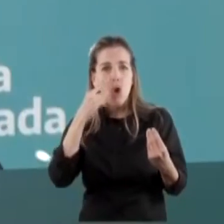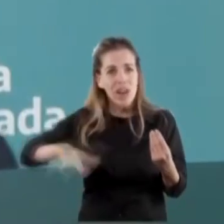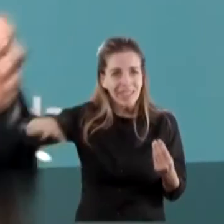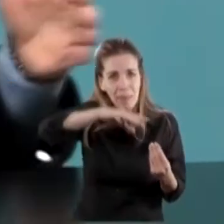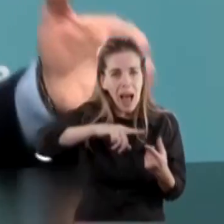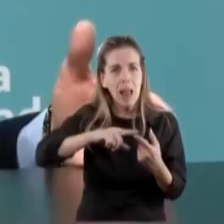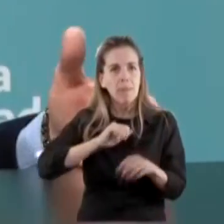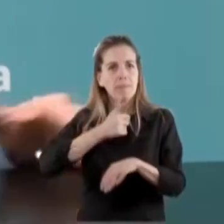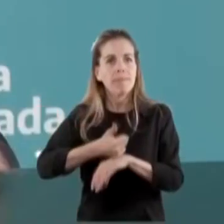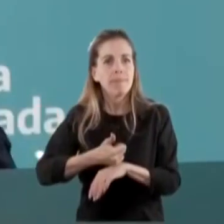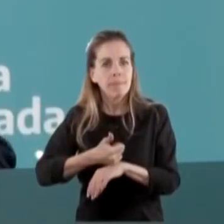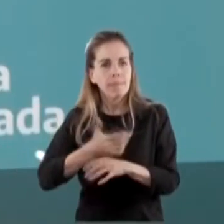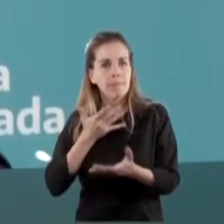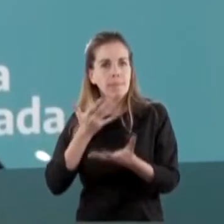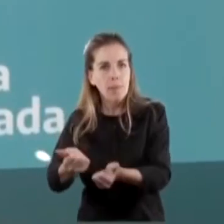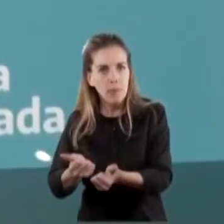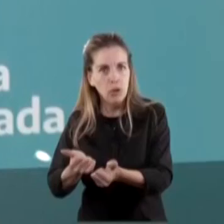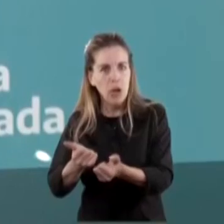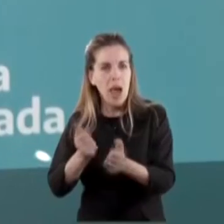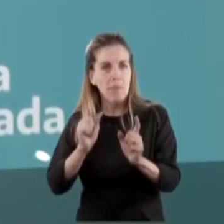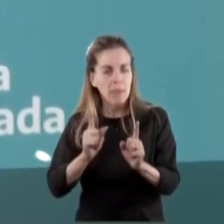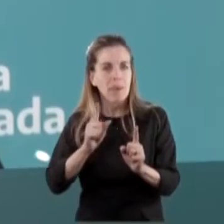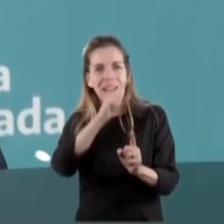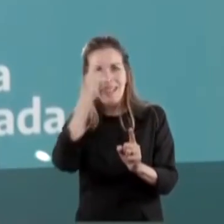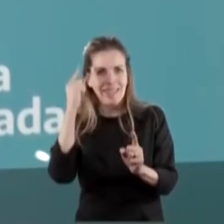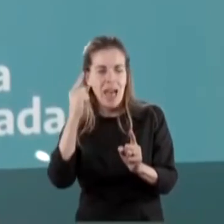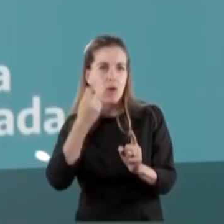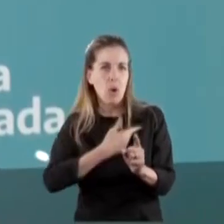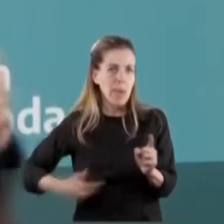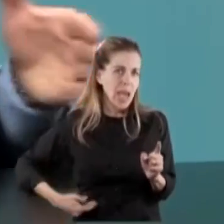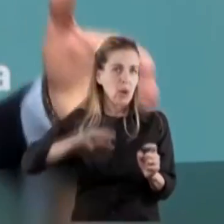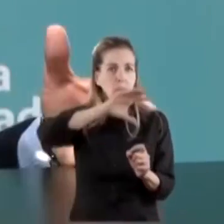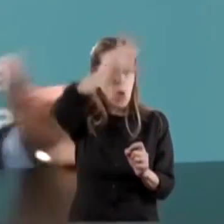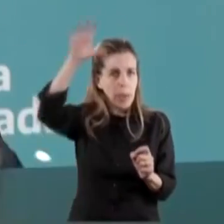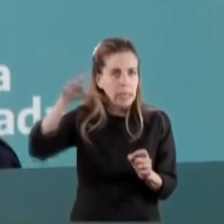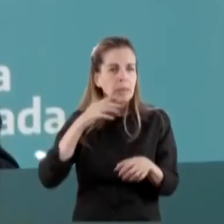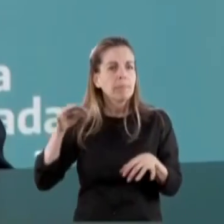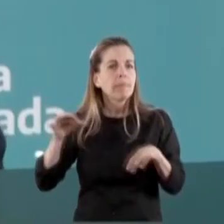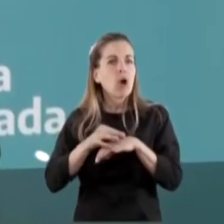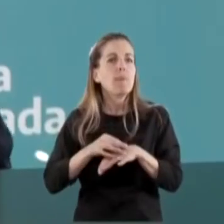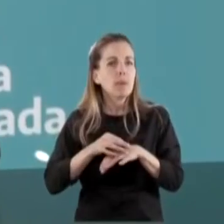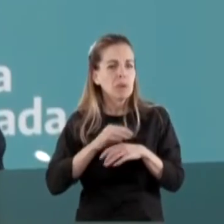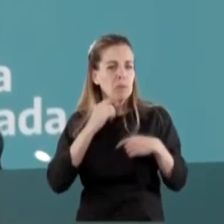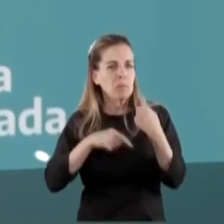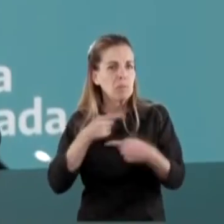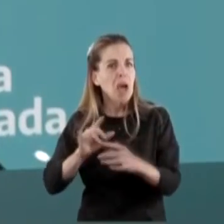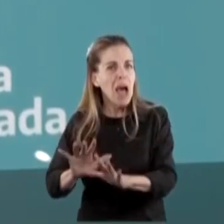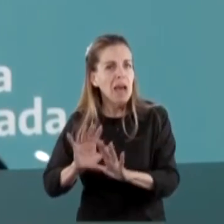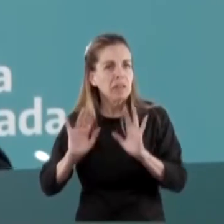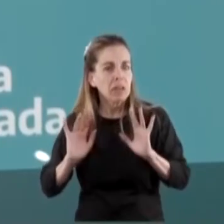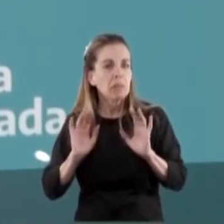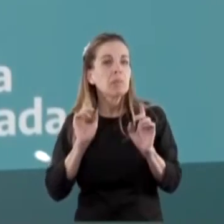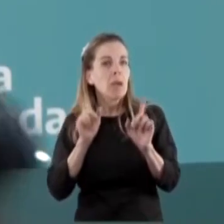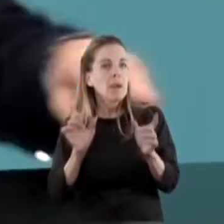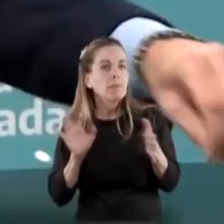del Estado cercano, con más presencia de los Estados provinciales, con más compromiso, lo vamos a seguir haciendo en trabajo con